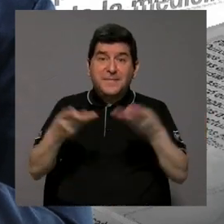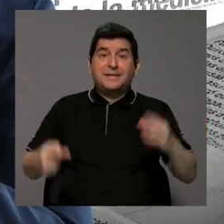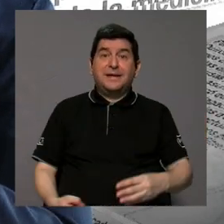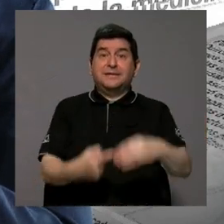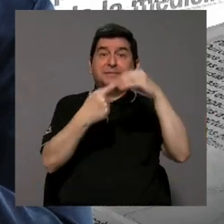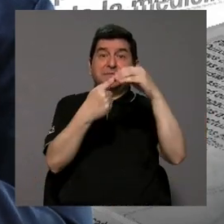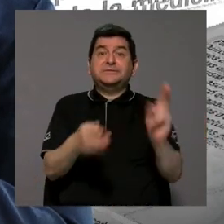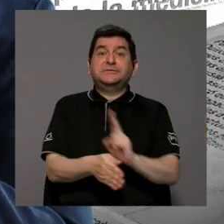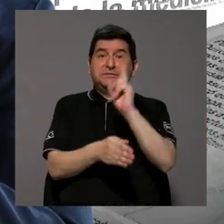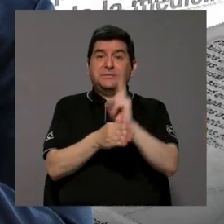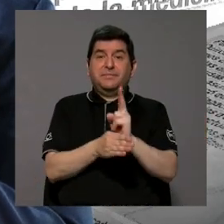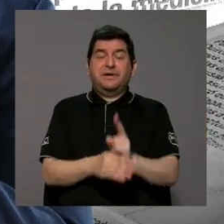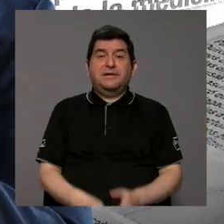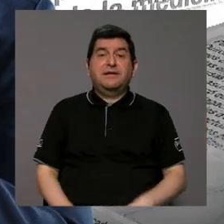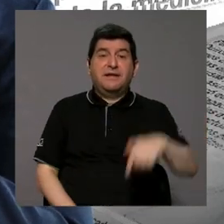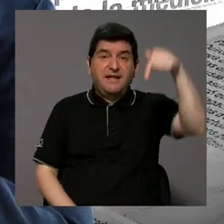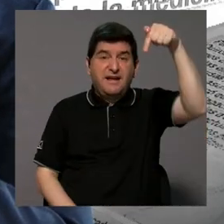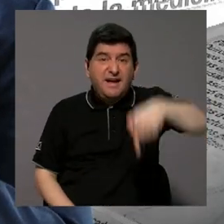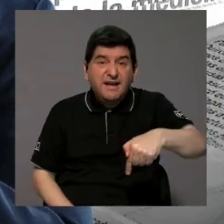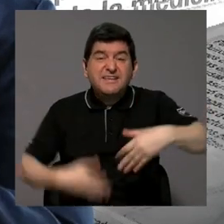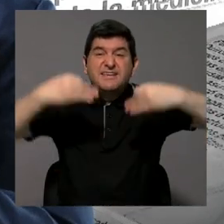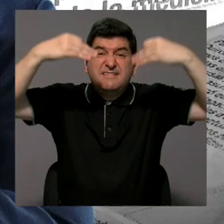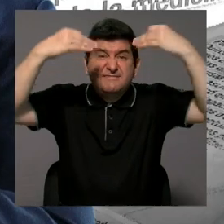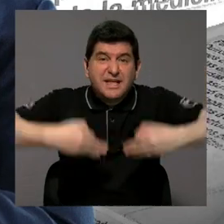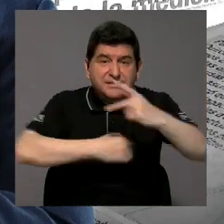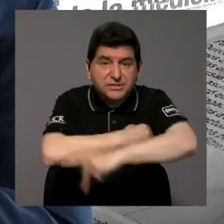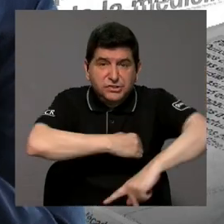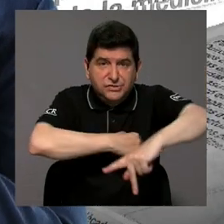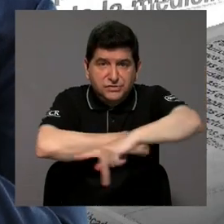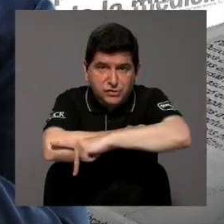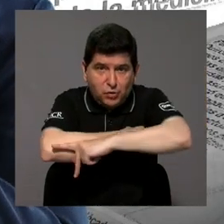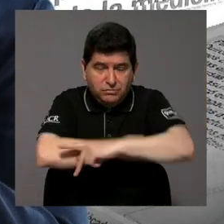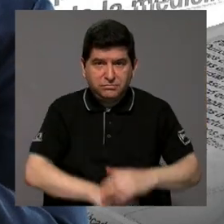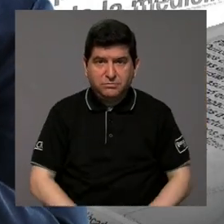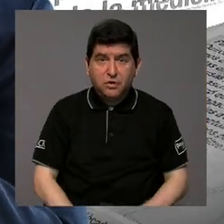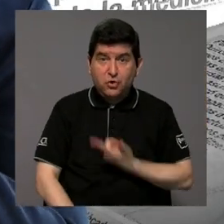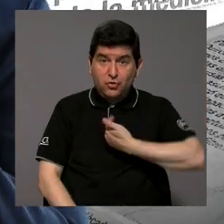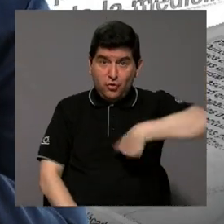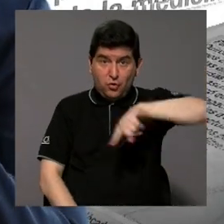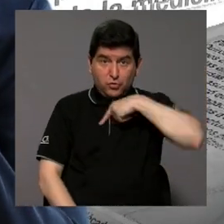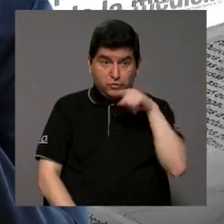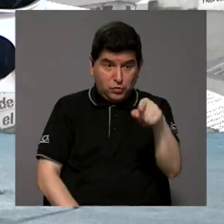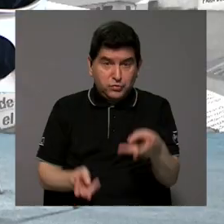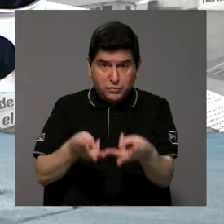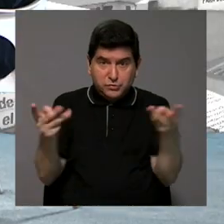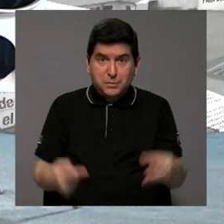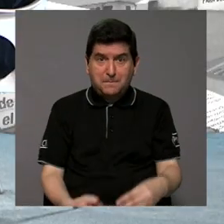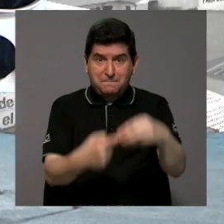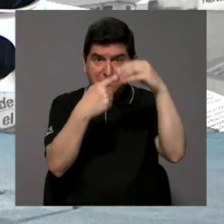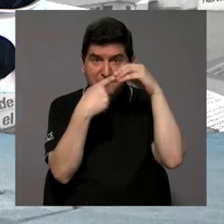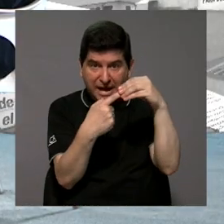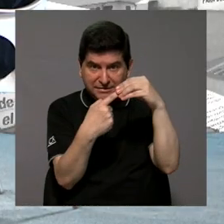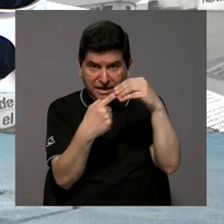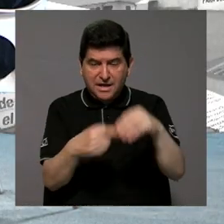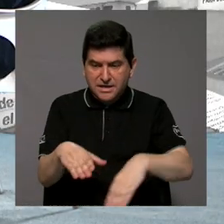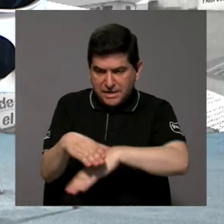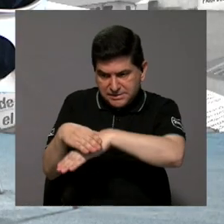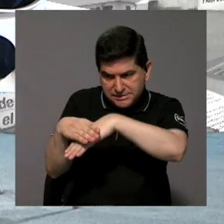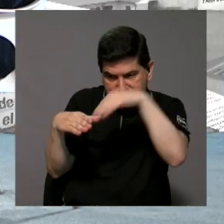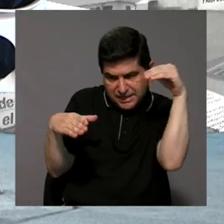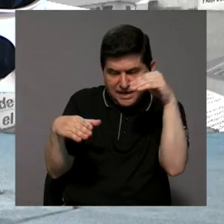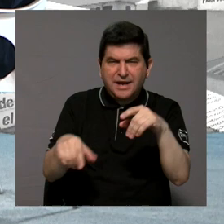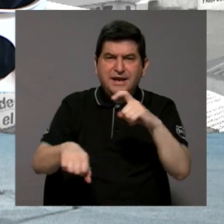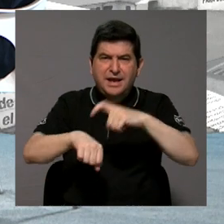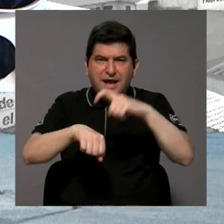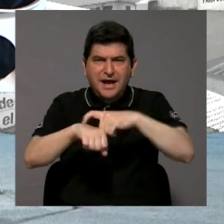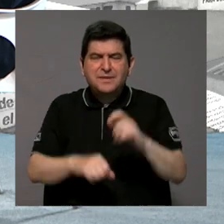prima acá lo que viene es decidir como país si más bien esas materias primas que se obtienen al